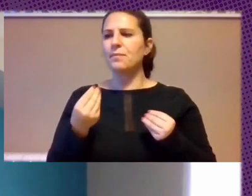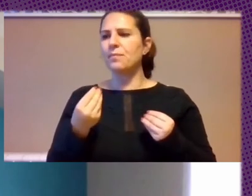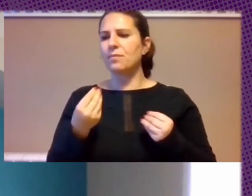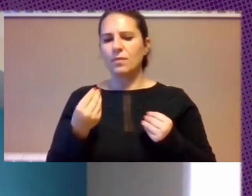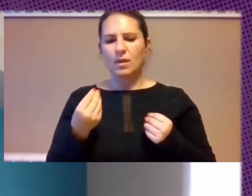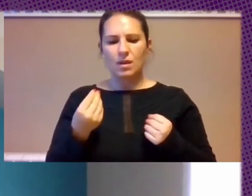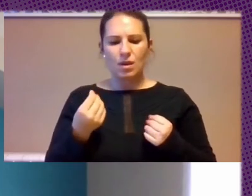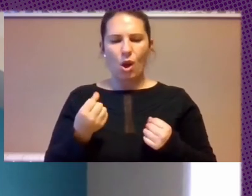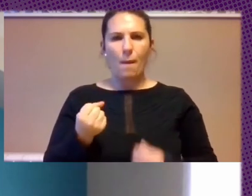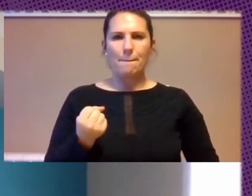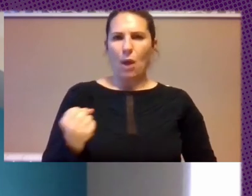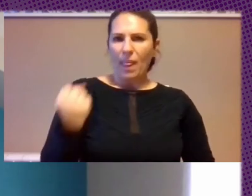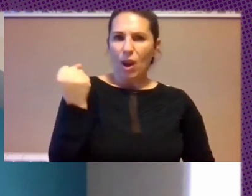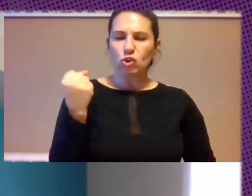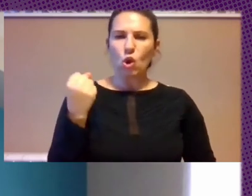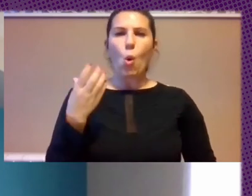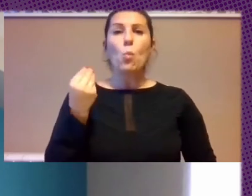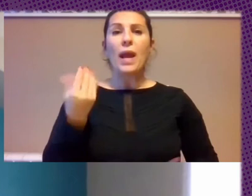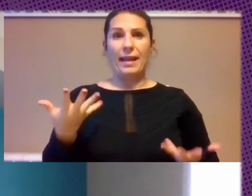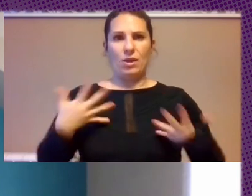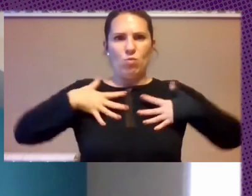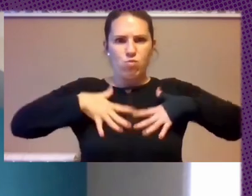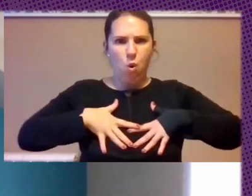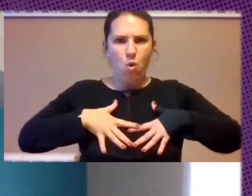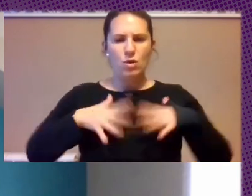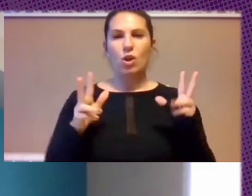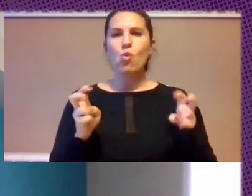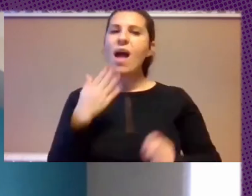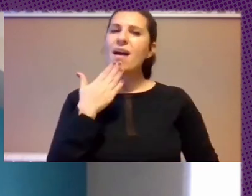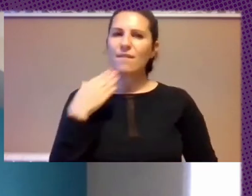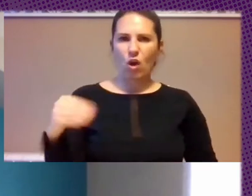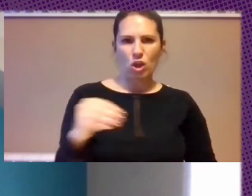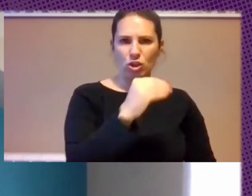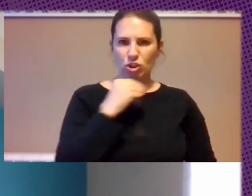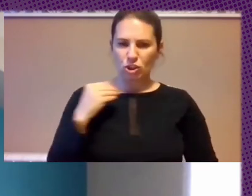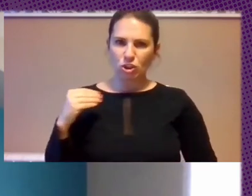Enraizada Sobre todo En las Generaciones Nuevas En una Una